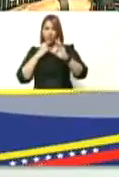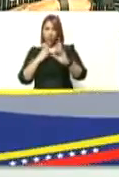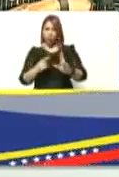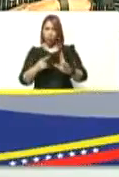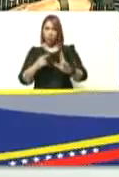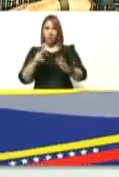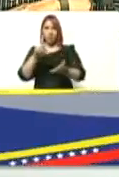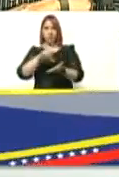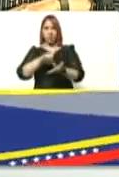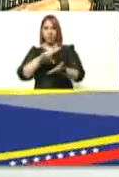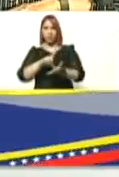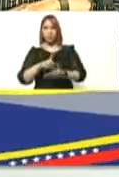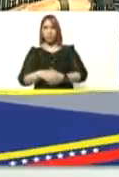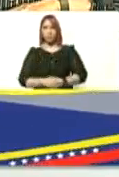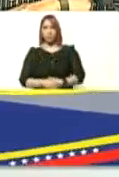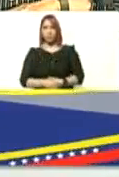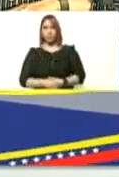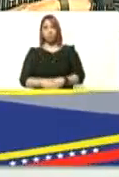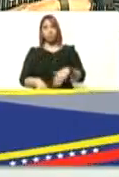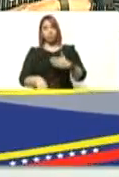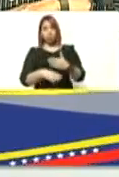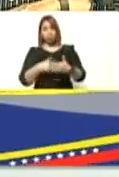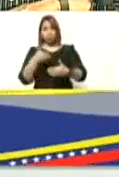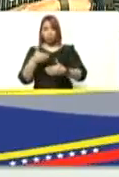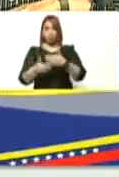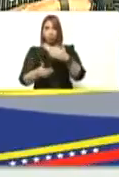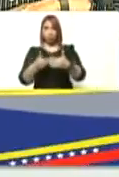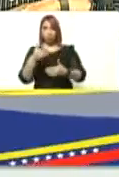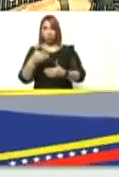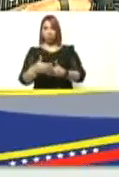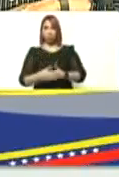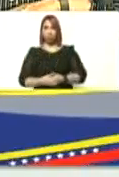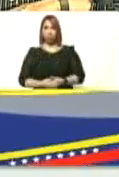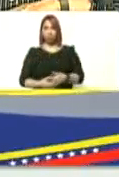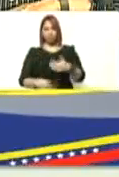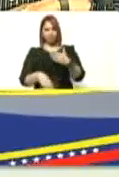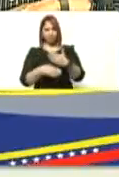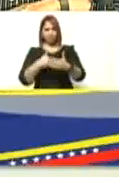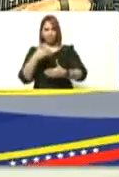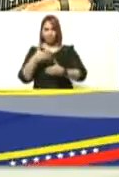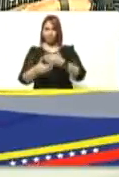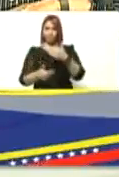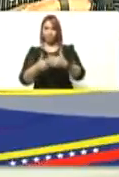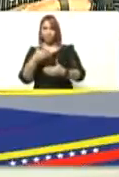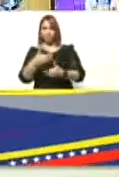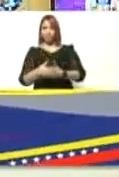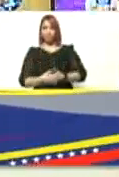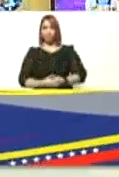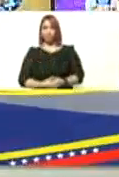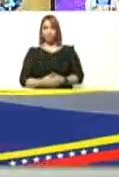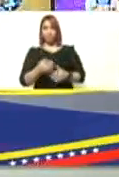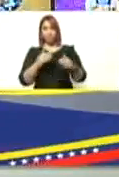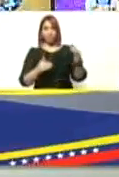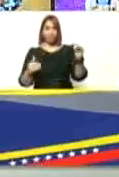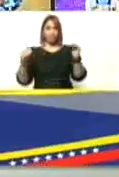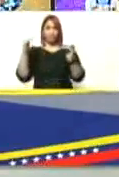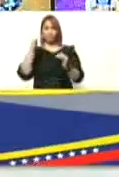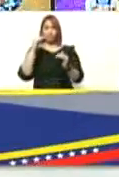su liceo y vayamos avanzando vayamos avanzando al máximo